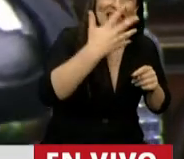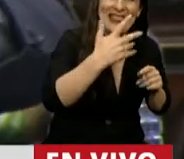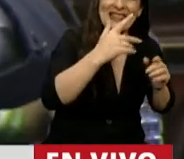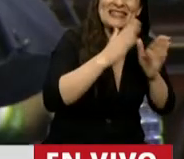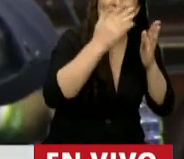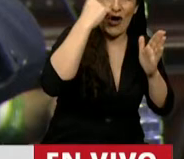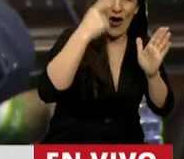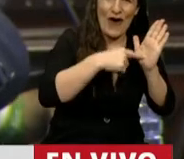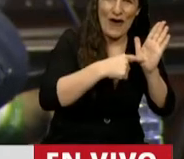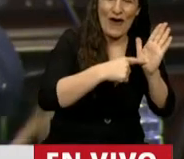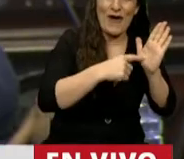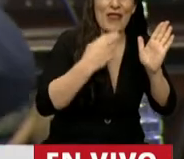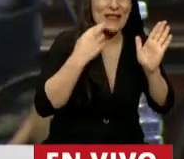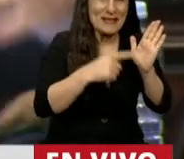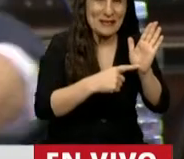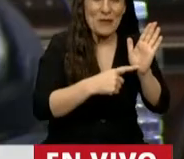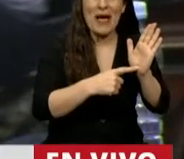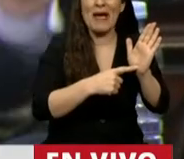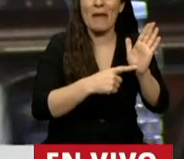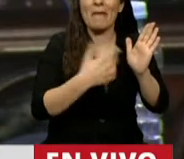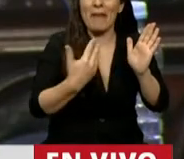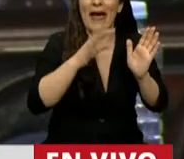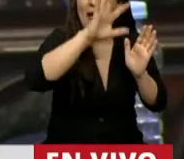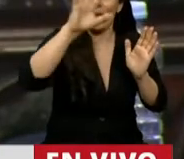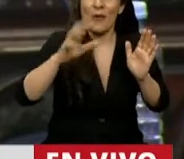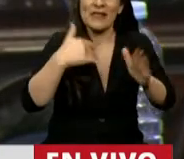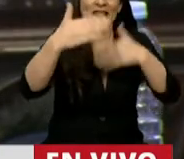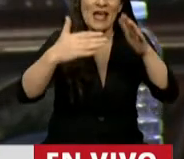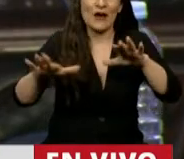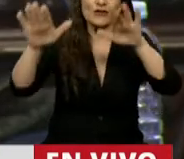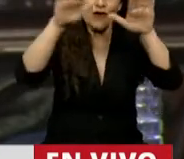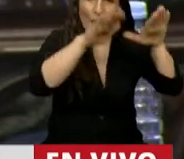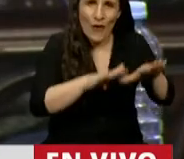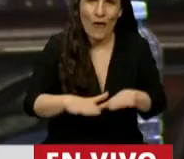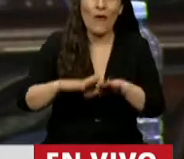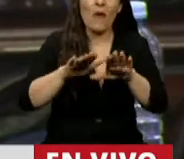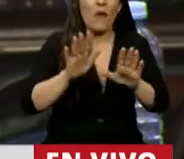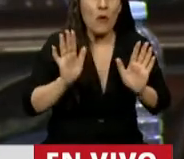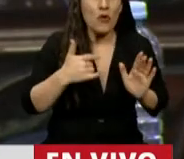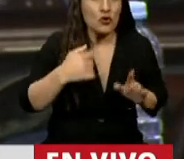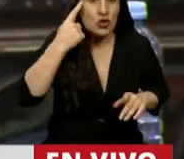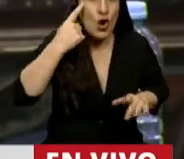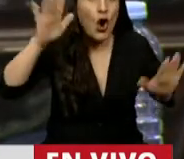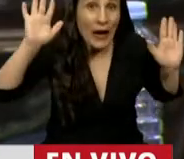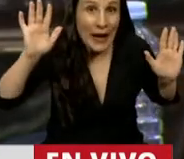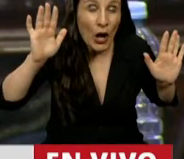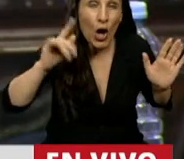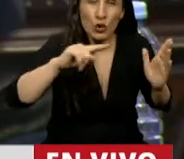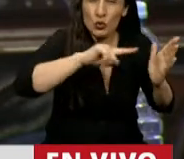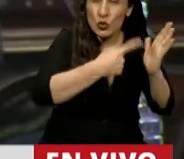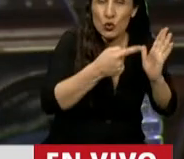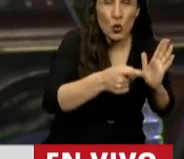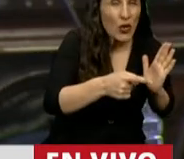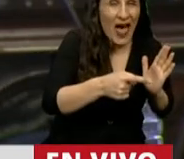que todas puedan ser o estar equiparados en su desarrollo, la verdad que yo creo que la Ciudad Autónoma de Buenos Aires